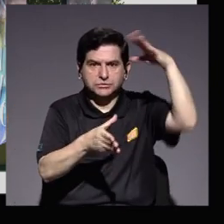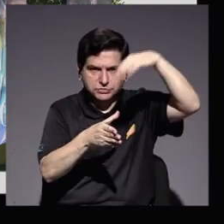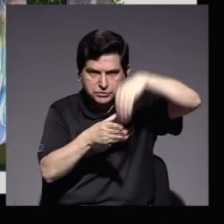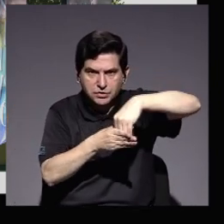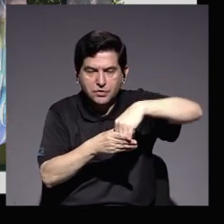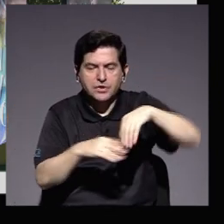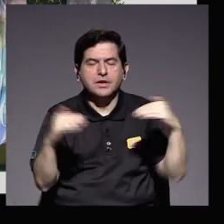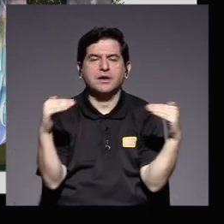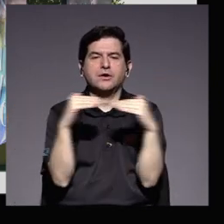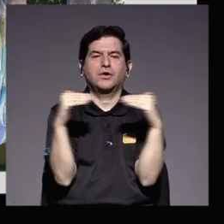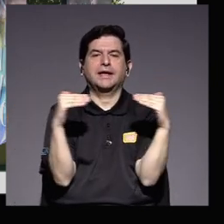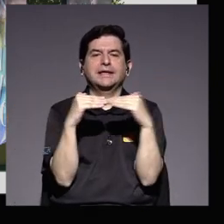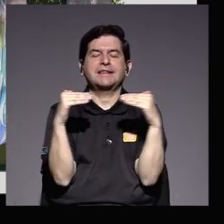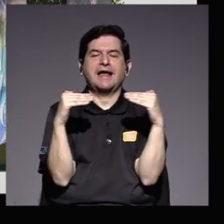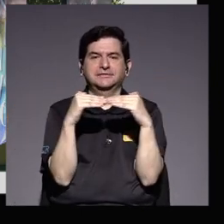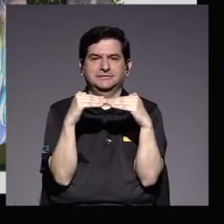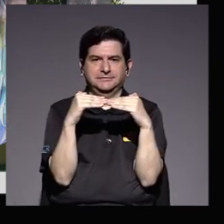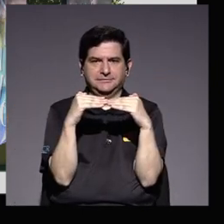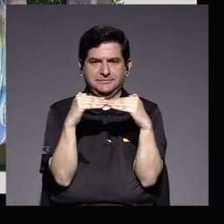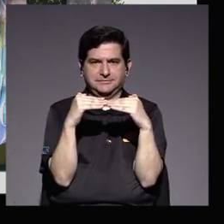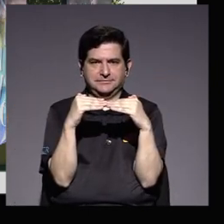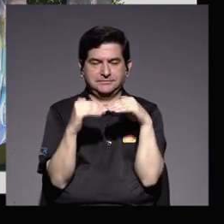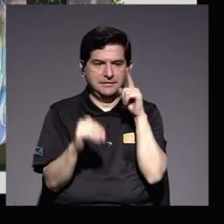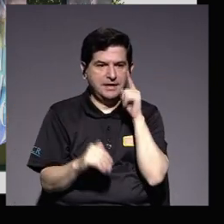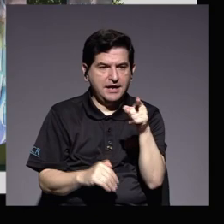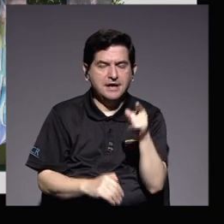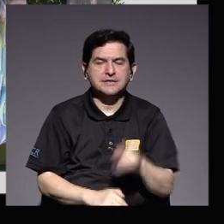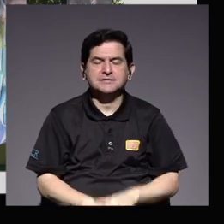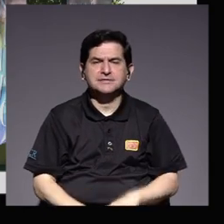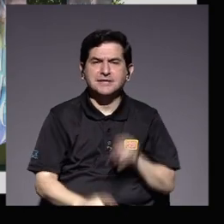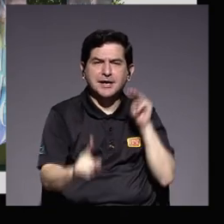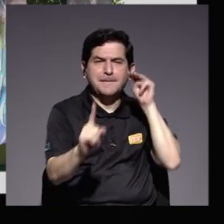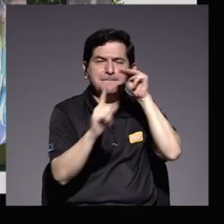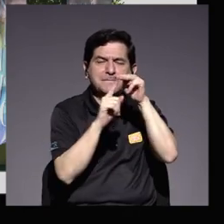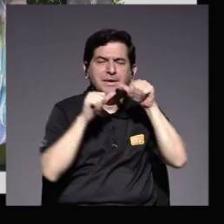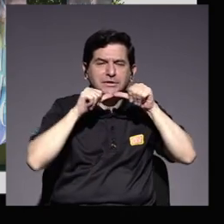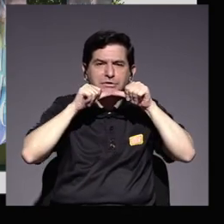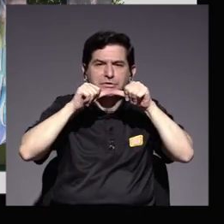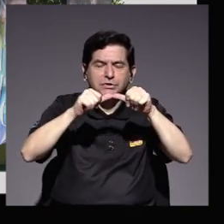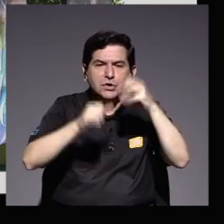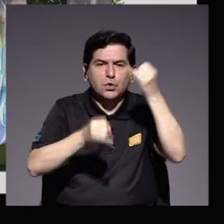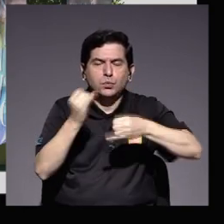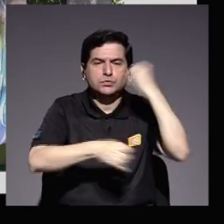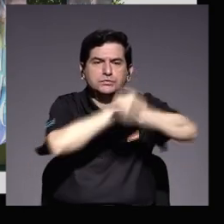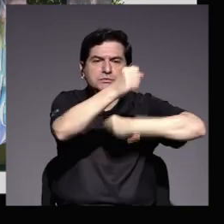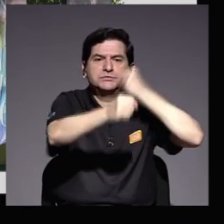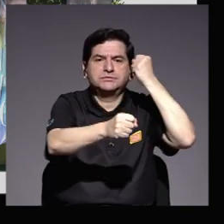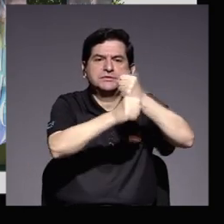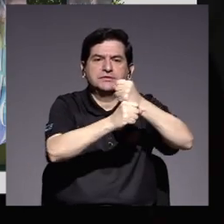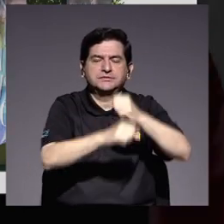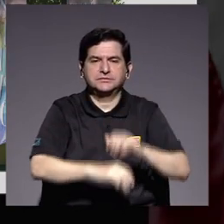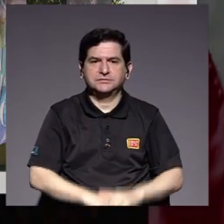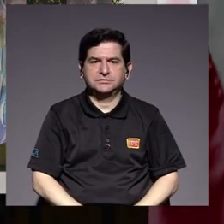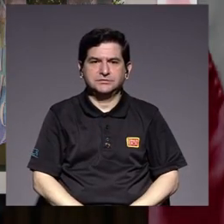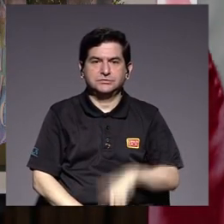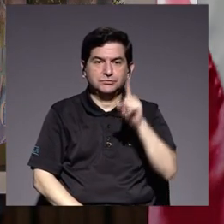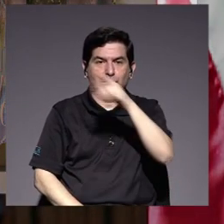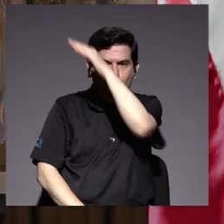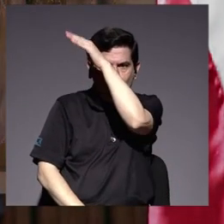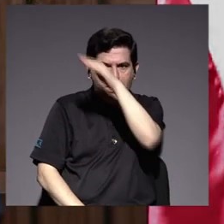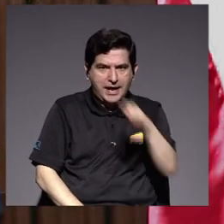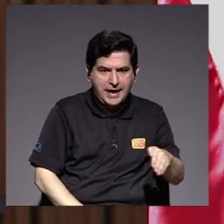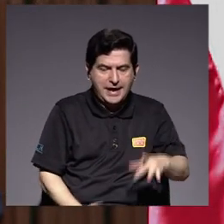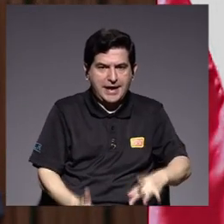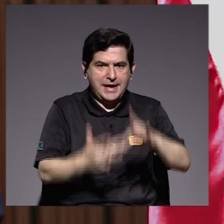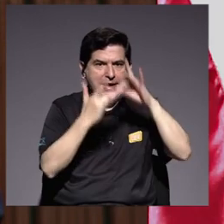y equitativos. Esta ha sido una misión constante durante los últimos años, un eje transversal